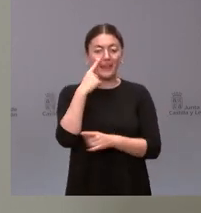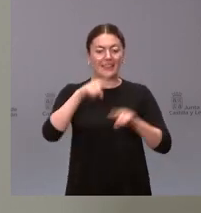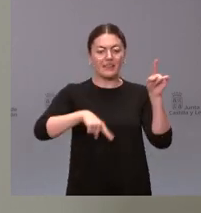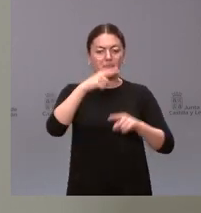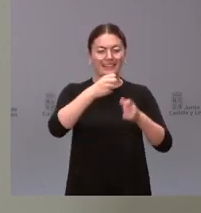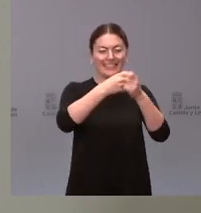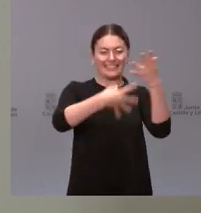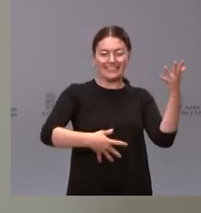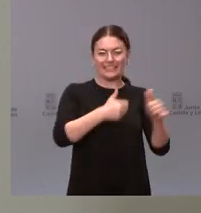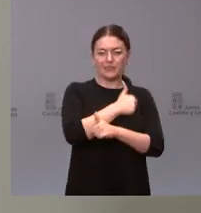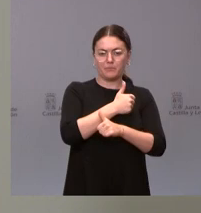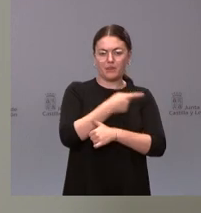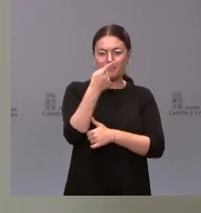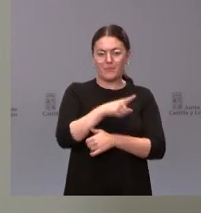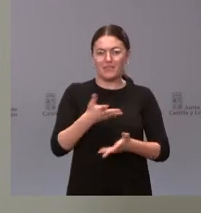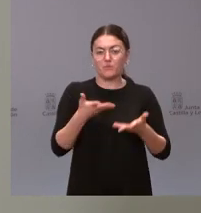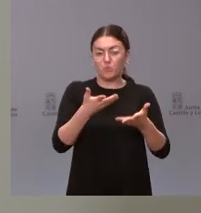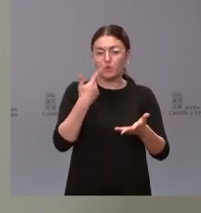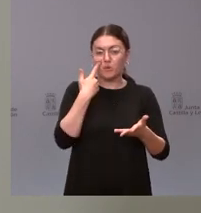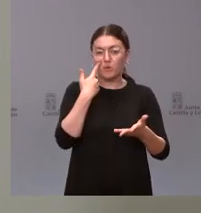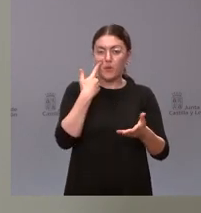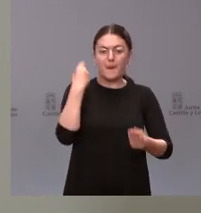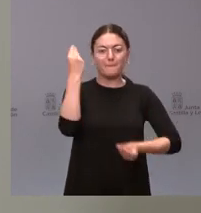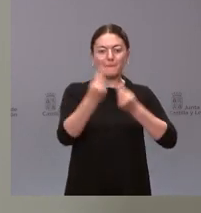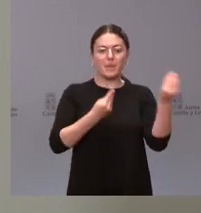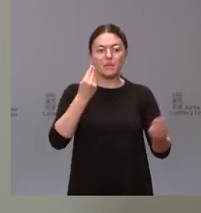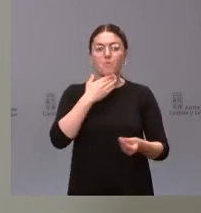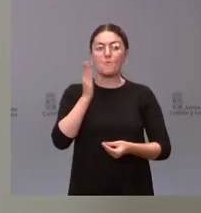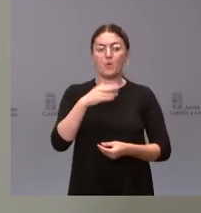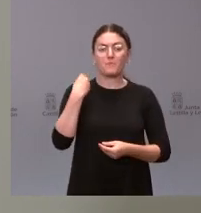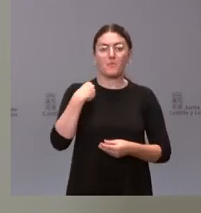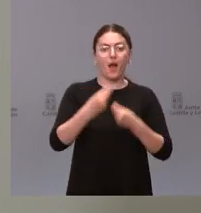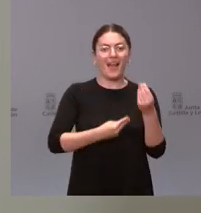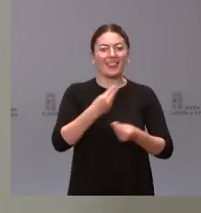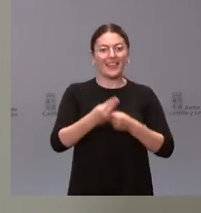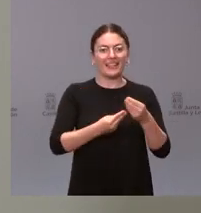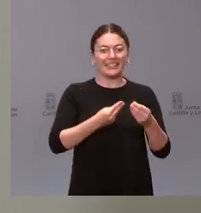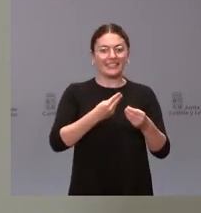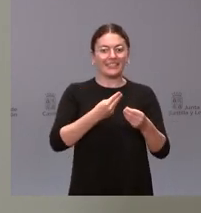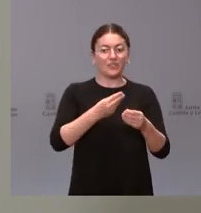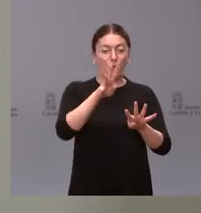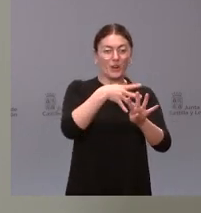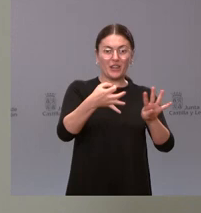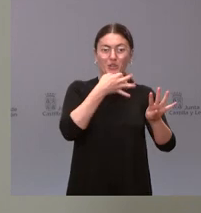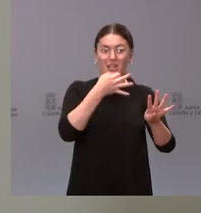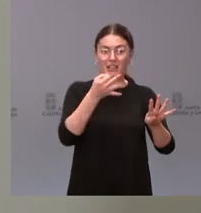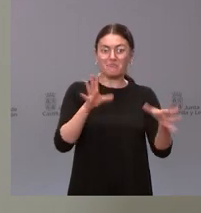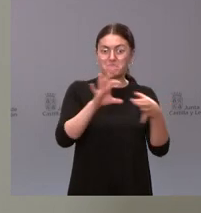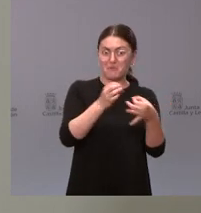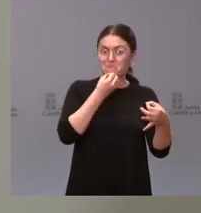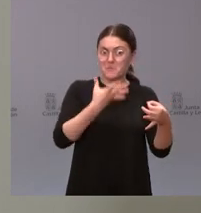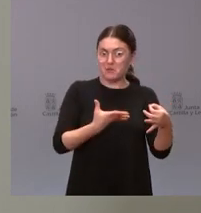espera y su disposición creen que sería oportuno formular este trabajo por tardes en los quirófanos esta